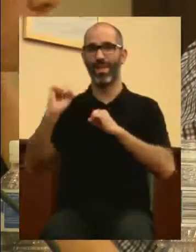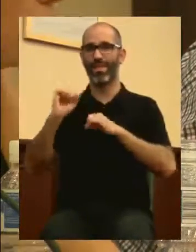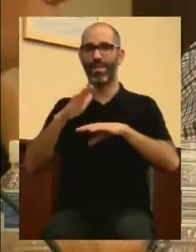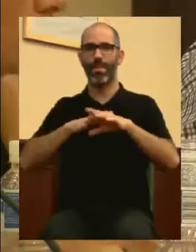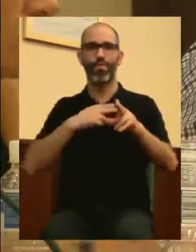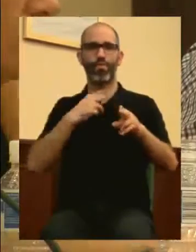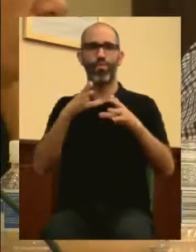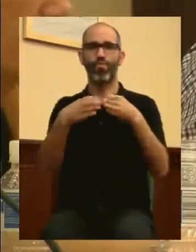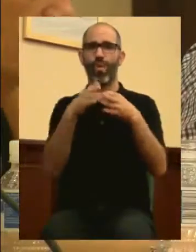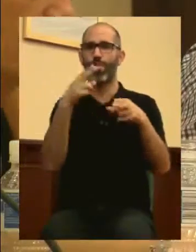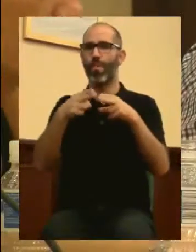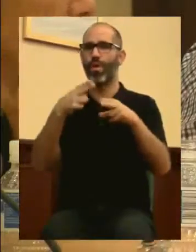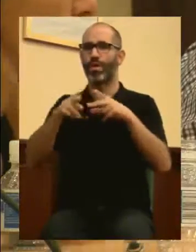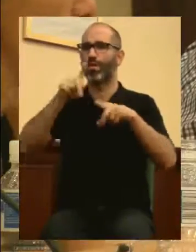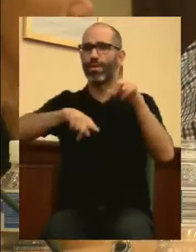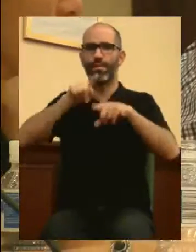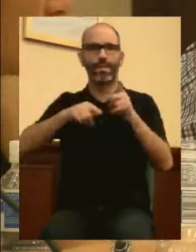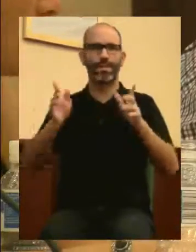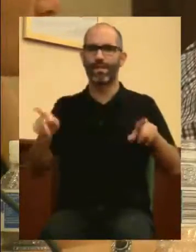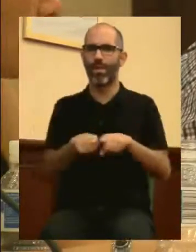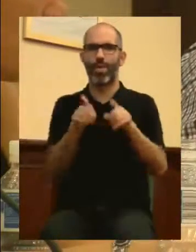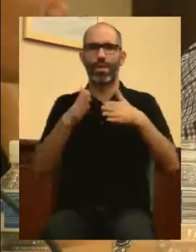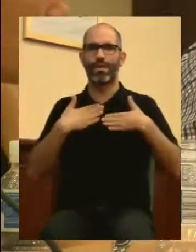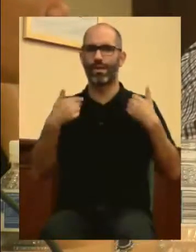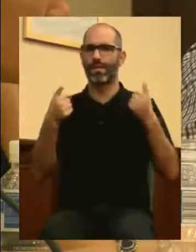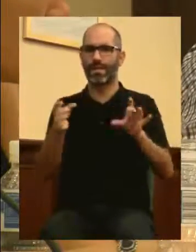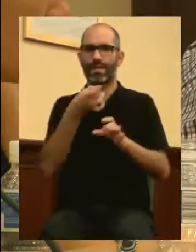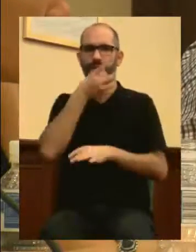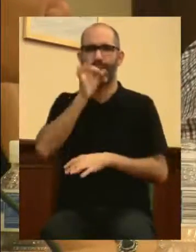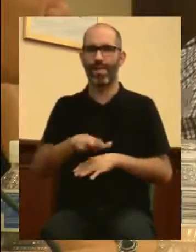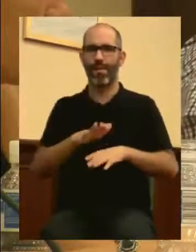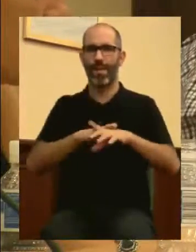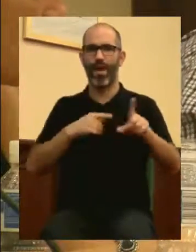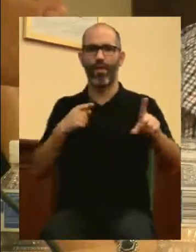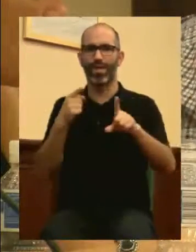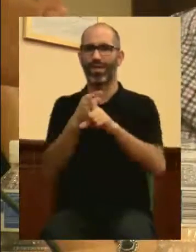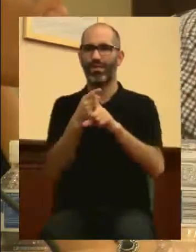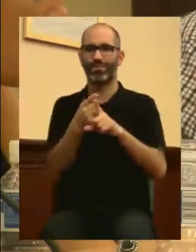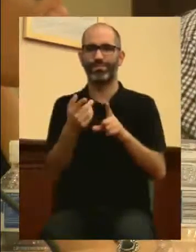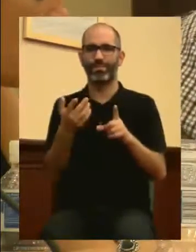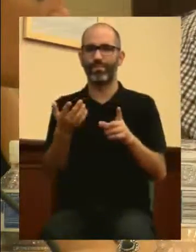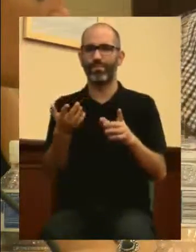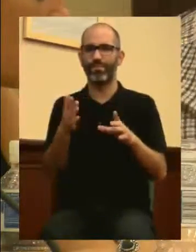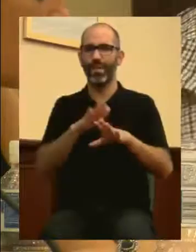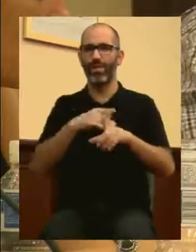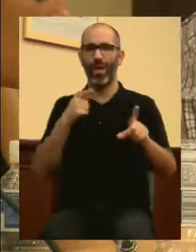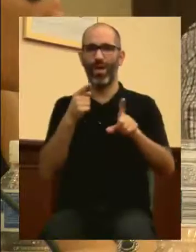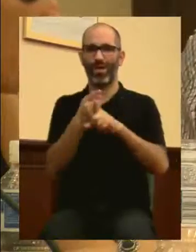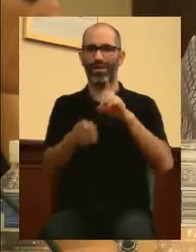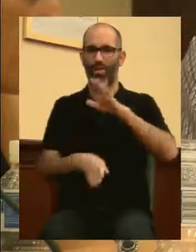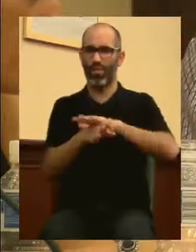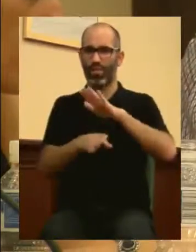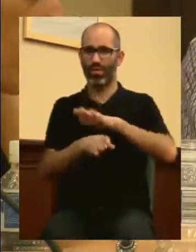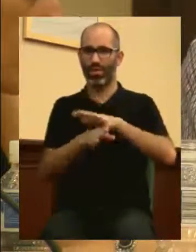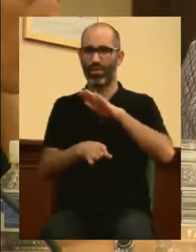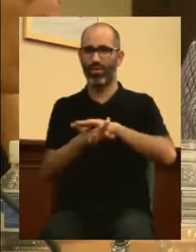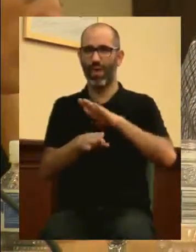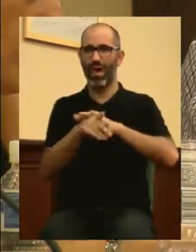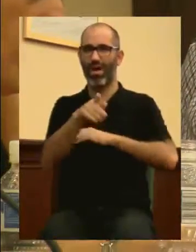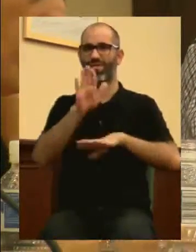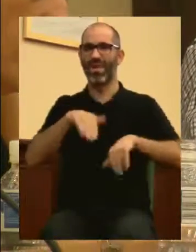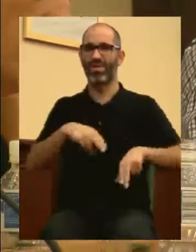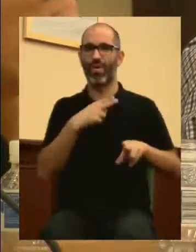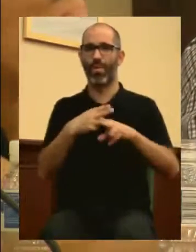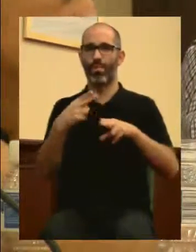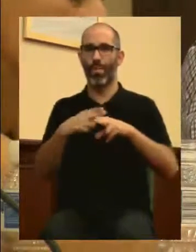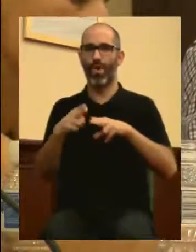grupo político de turno, del gobierno de turno, para su existencia, es una política